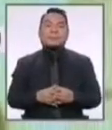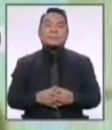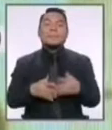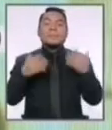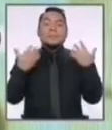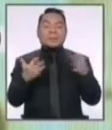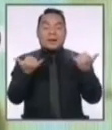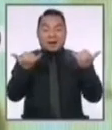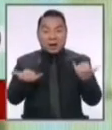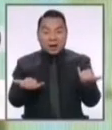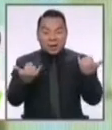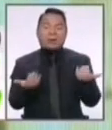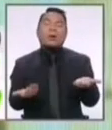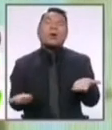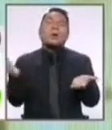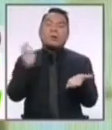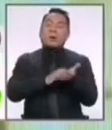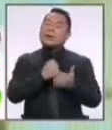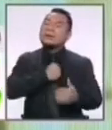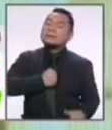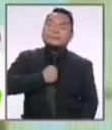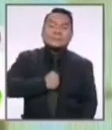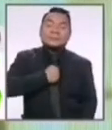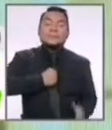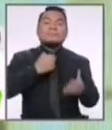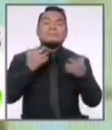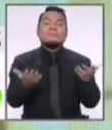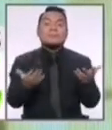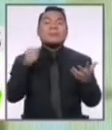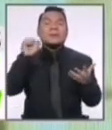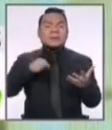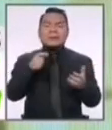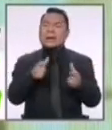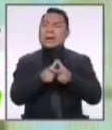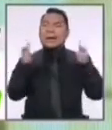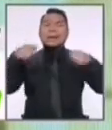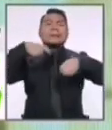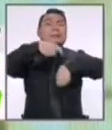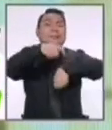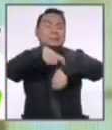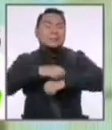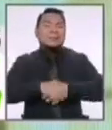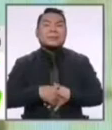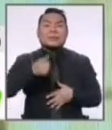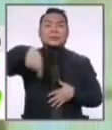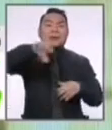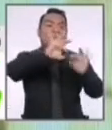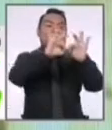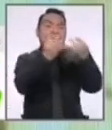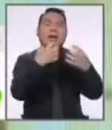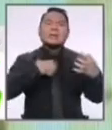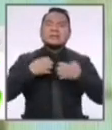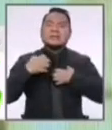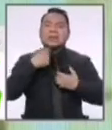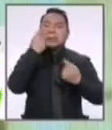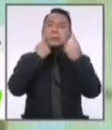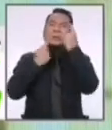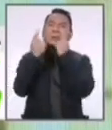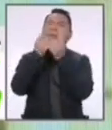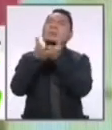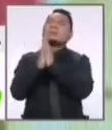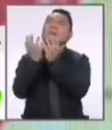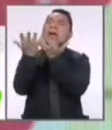Estamos atravesando nuevamente, lamentable y dolorosamente, un grave momento. Familias clamando en búsqueda de